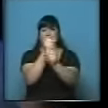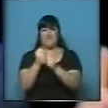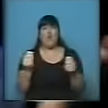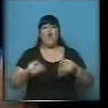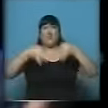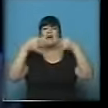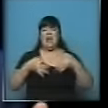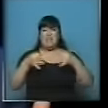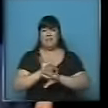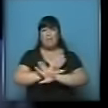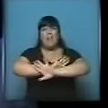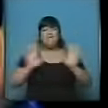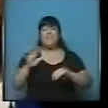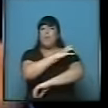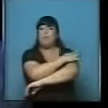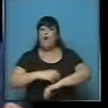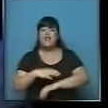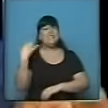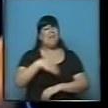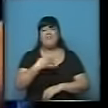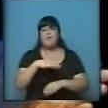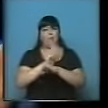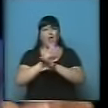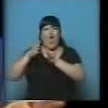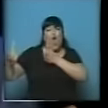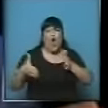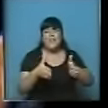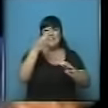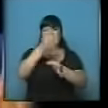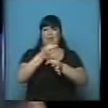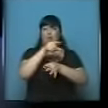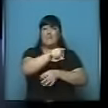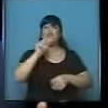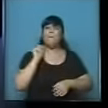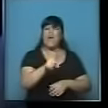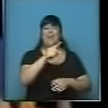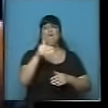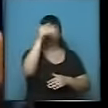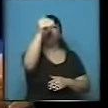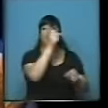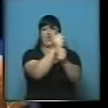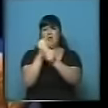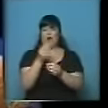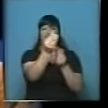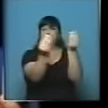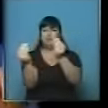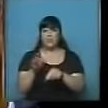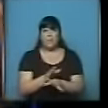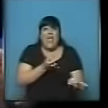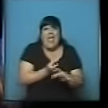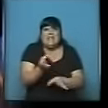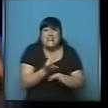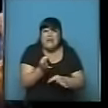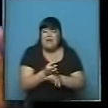derrotar definitivamente la pobreza, es orientar la educación al mundo del trabajo. La enseñanza desde la